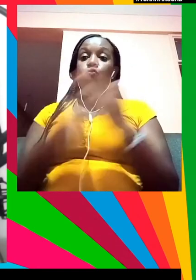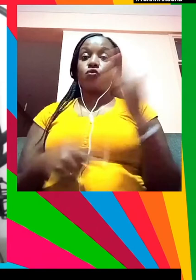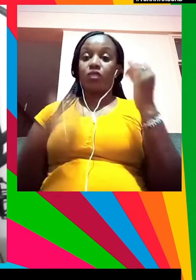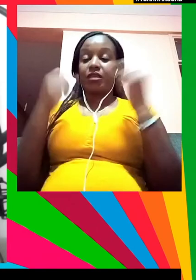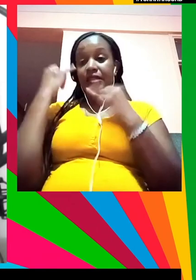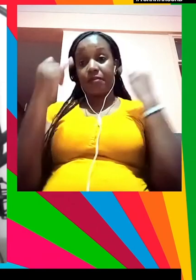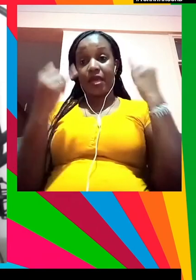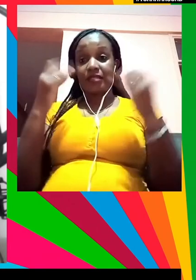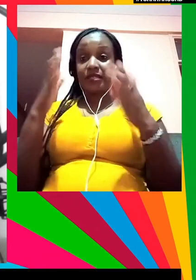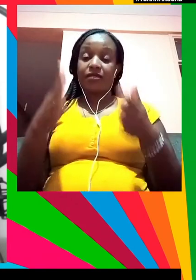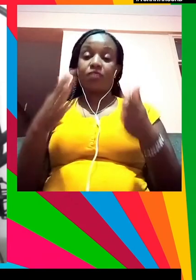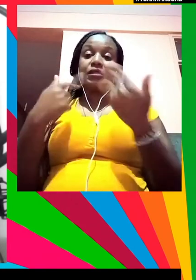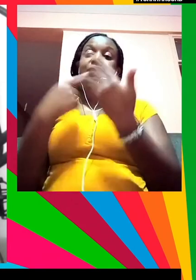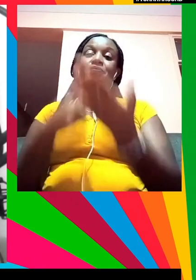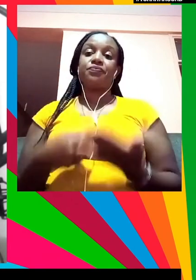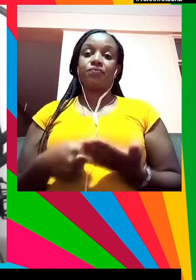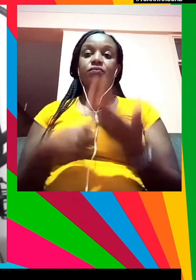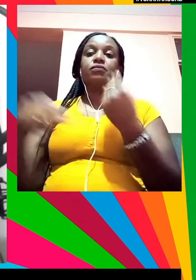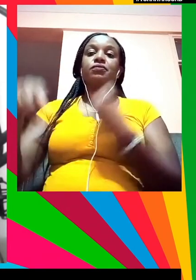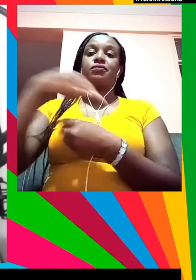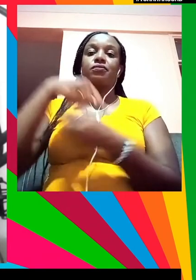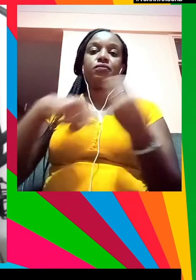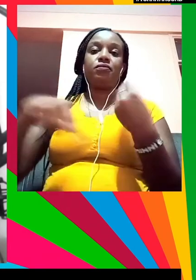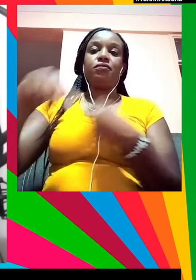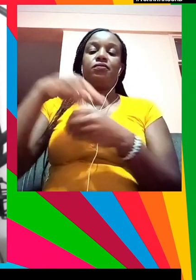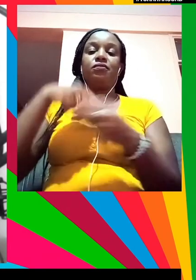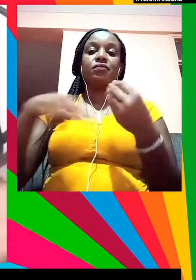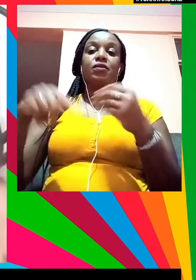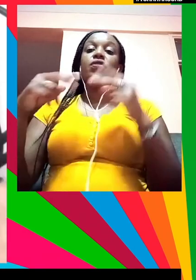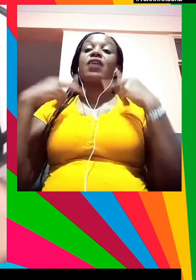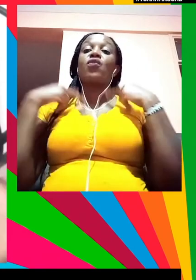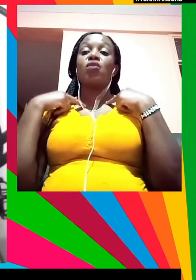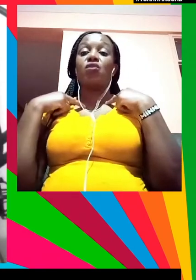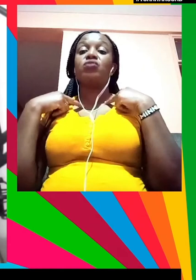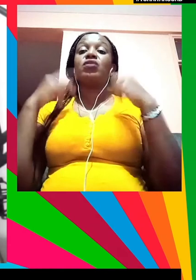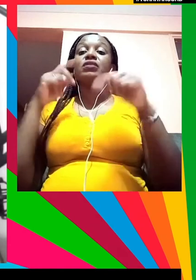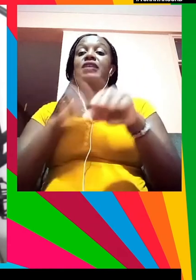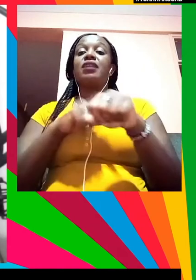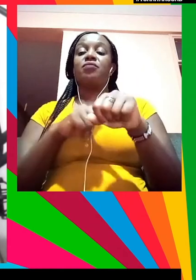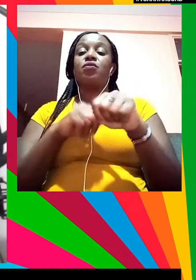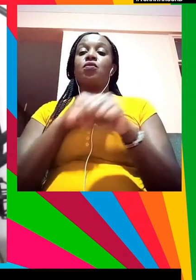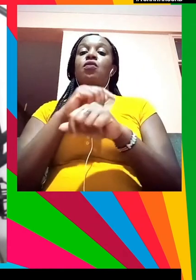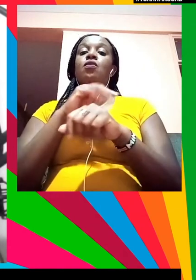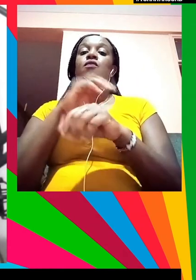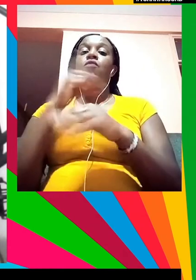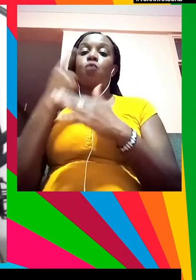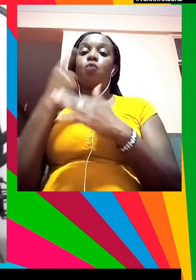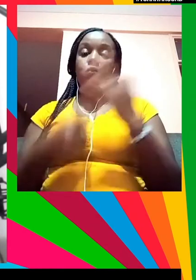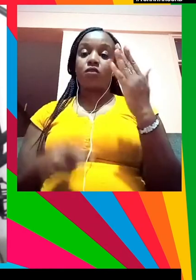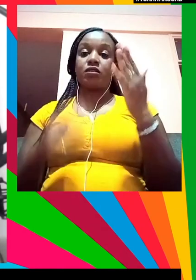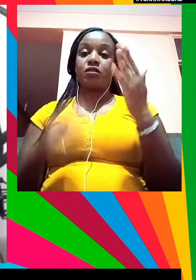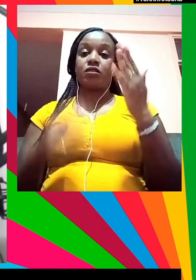es una conversación sobre la presencia colonialista y Giorgio Agavin